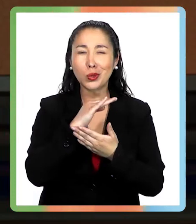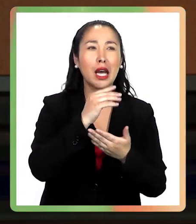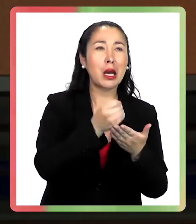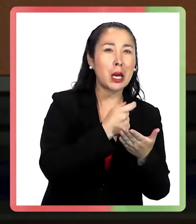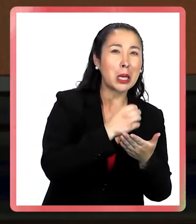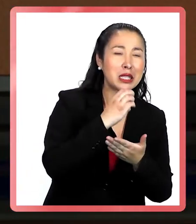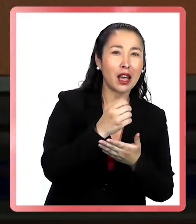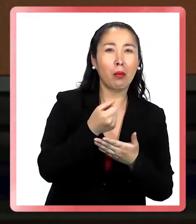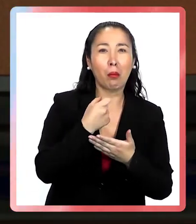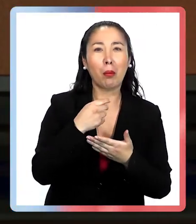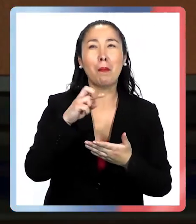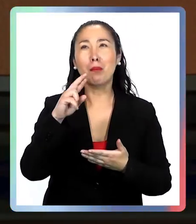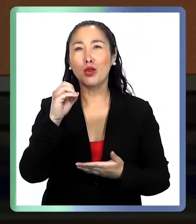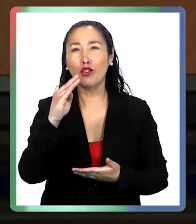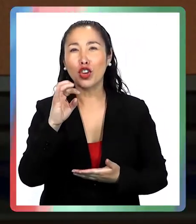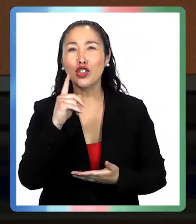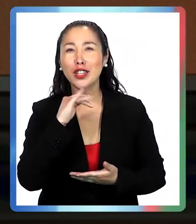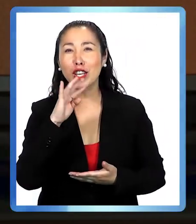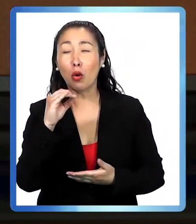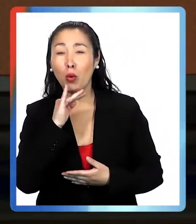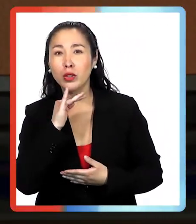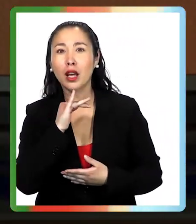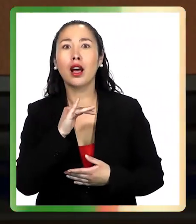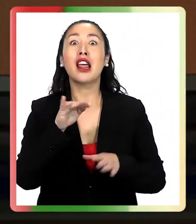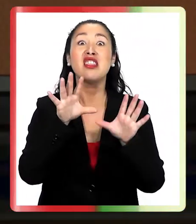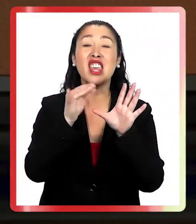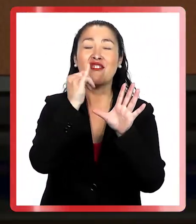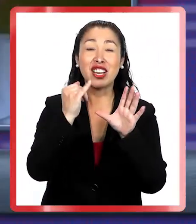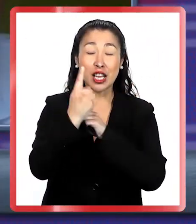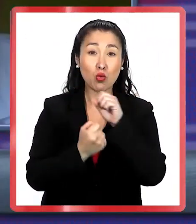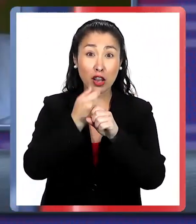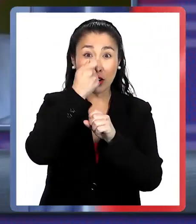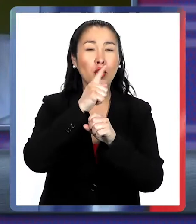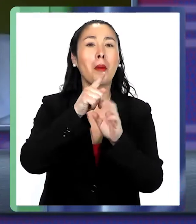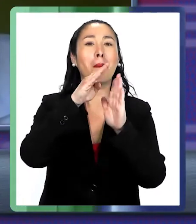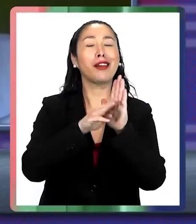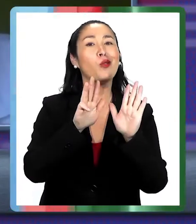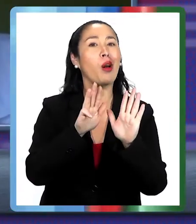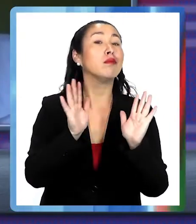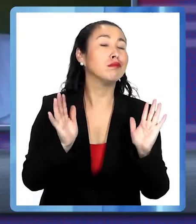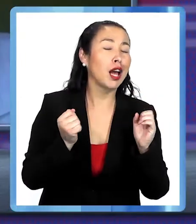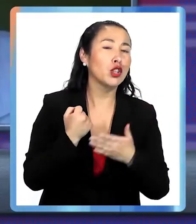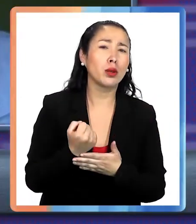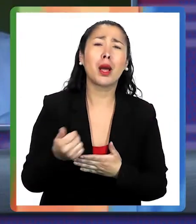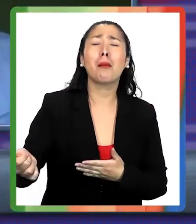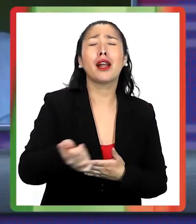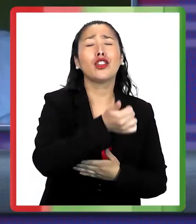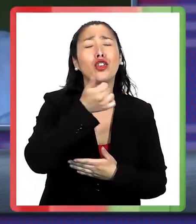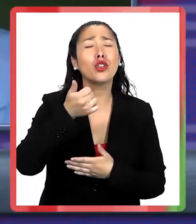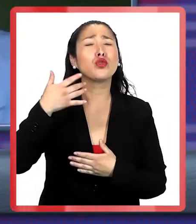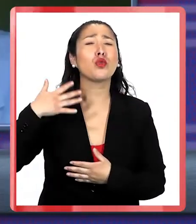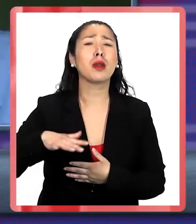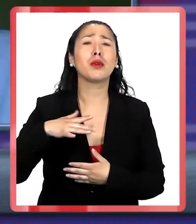Yo estoy tomando nota aquí de esto. Sí, vitamina D para todos este año, este invierno, muy importante.